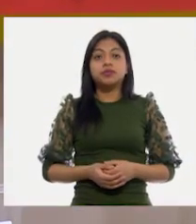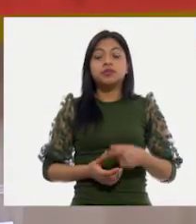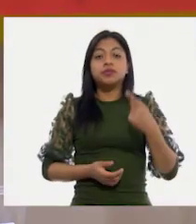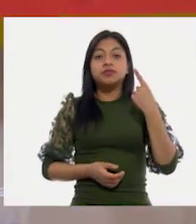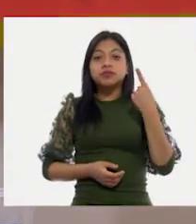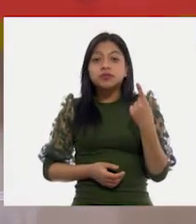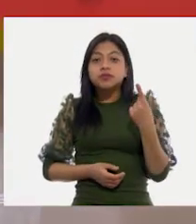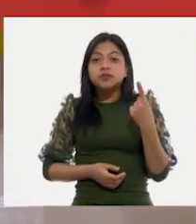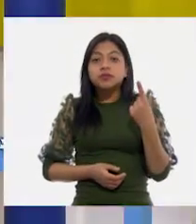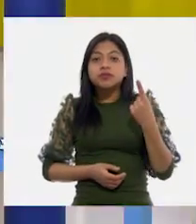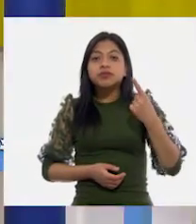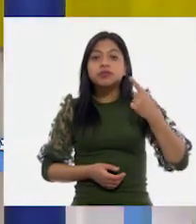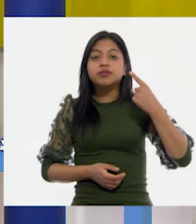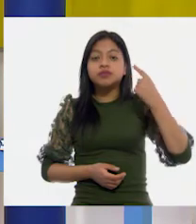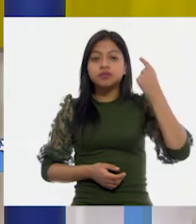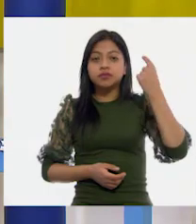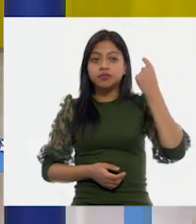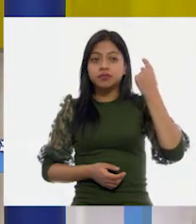Una...